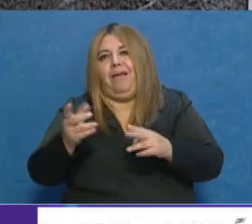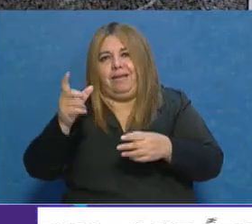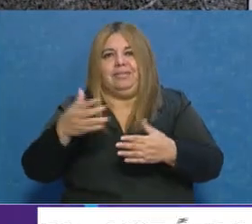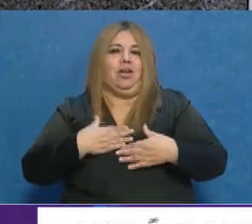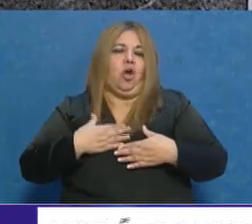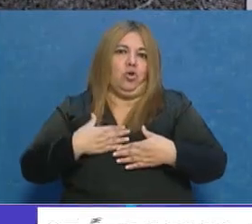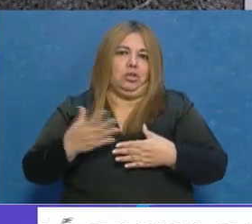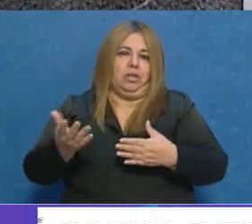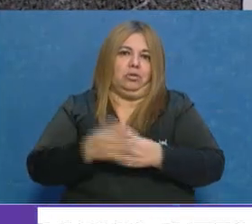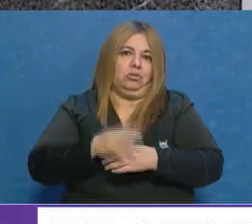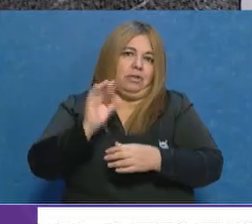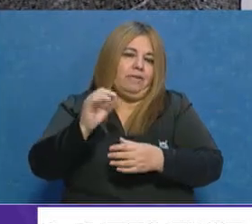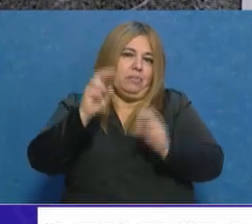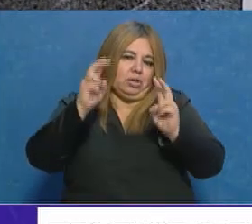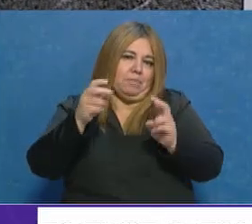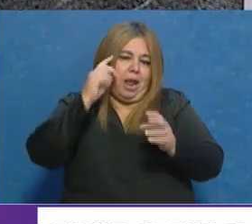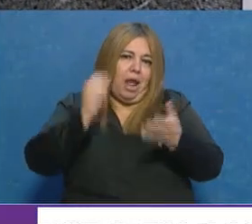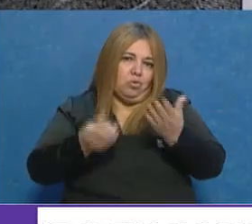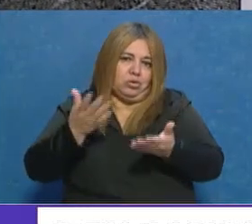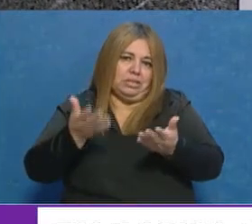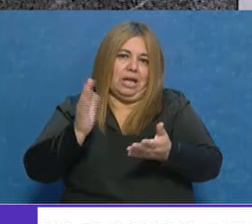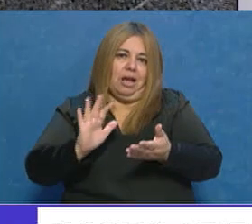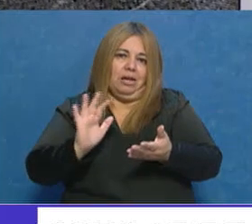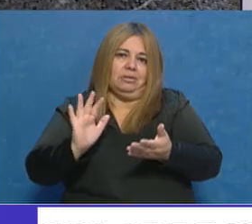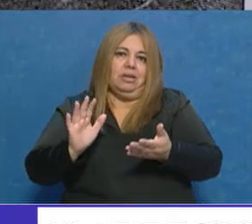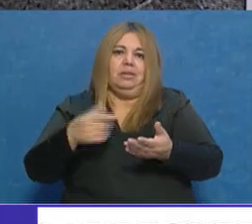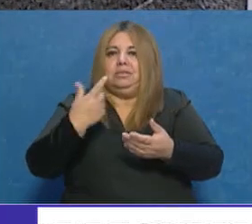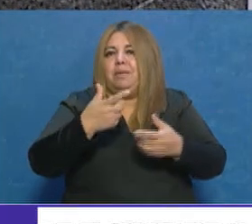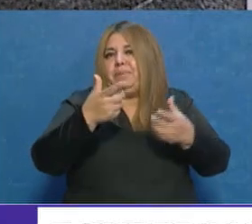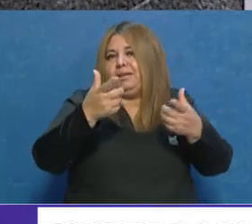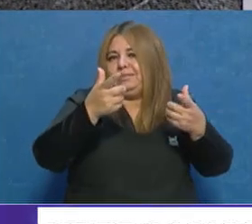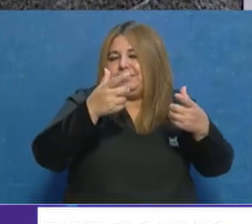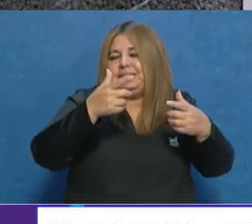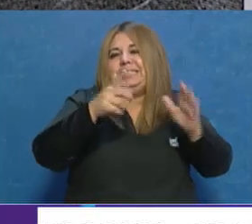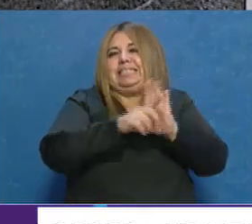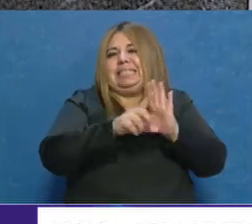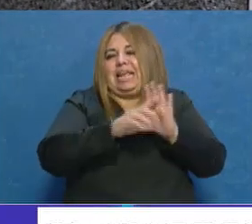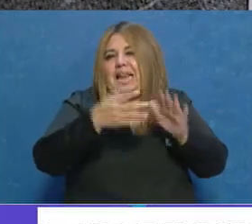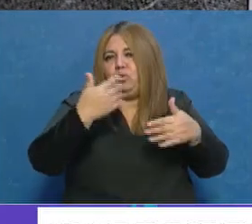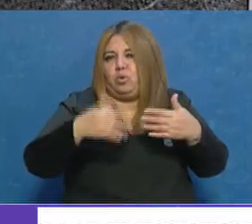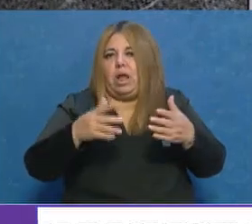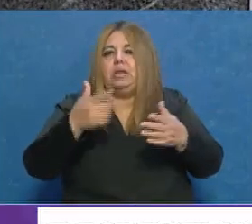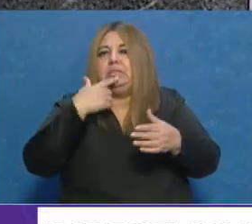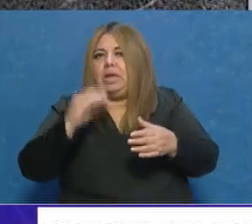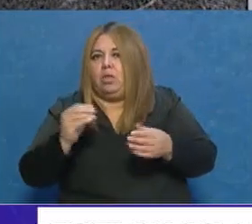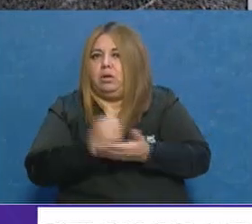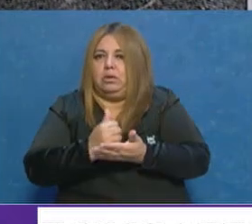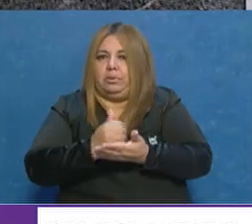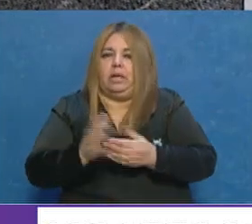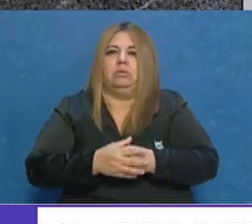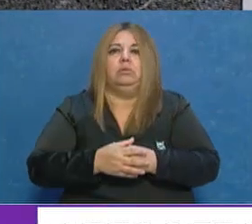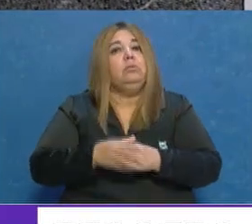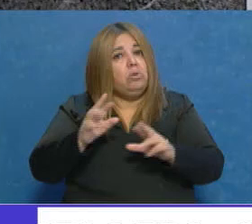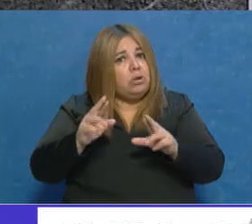de Mendoza. Hoy estuvimos hablando con una de las mujeres que probablemente pueda ser parte de